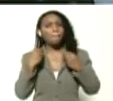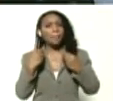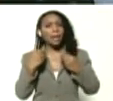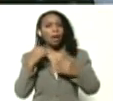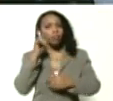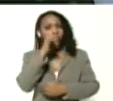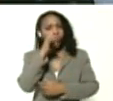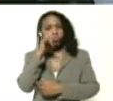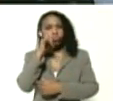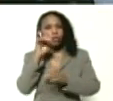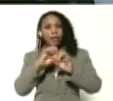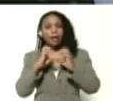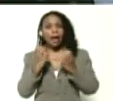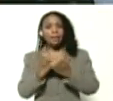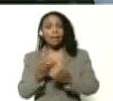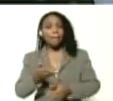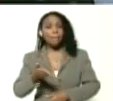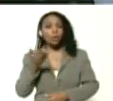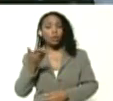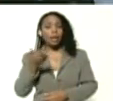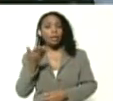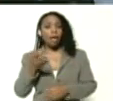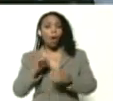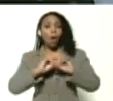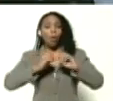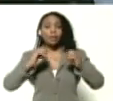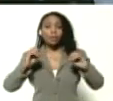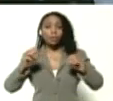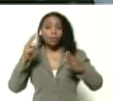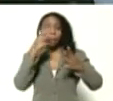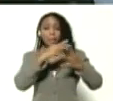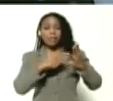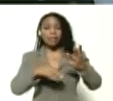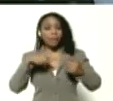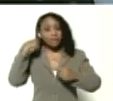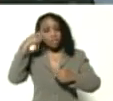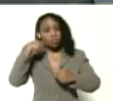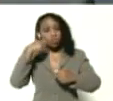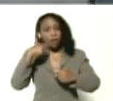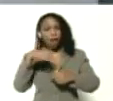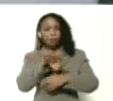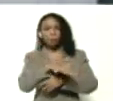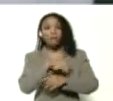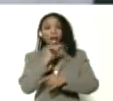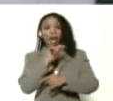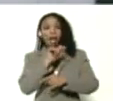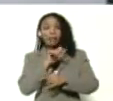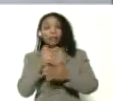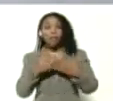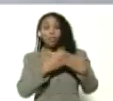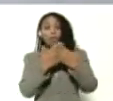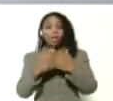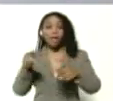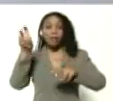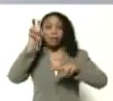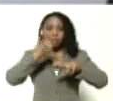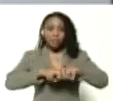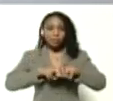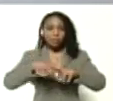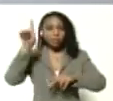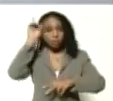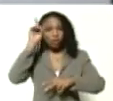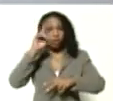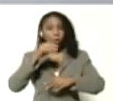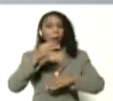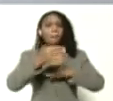grabación de clases magistrales o organización de materiales audiovisuales donde ese estudiante sienta a su docente allí como si le